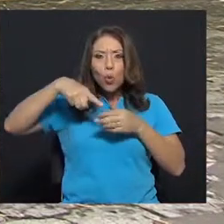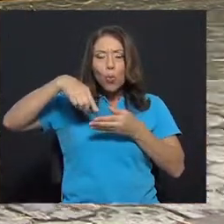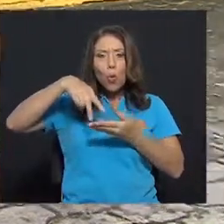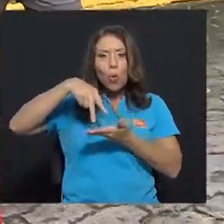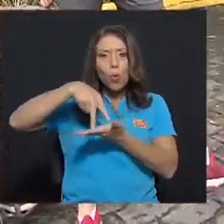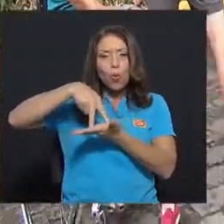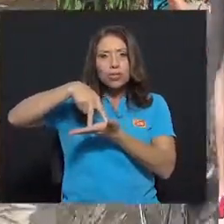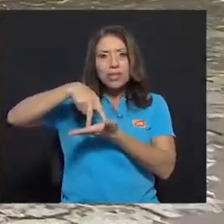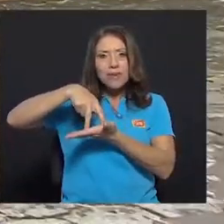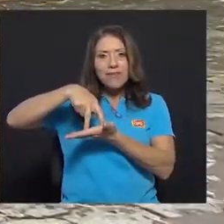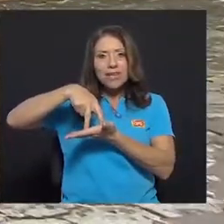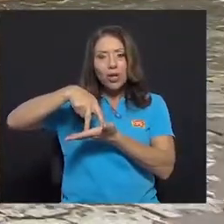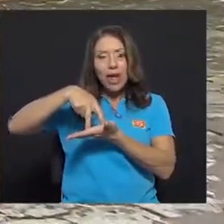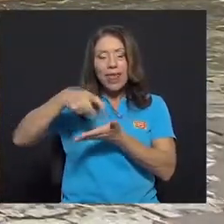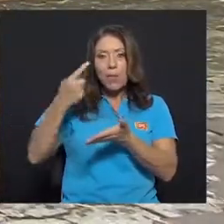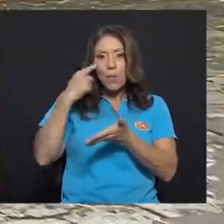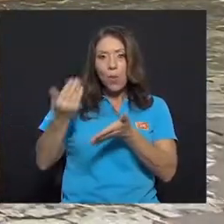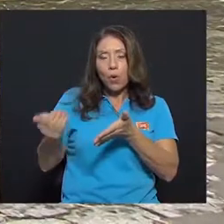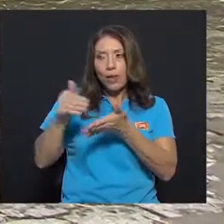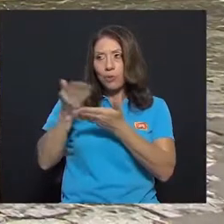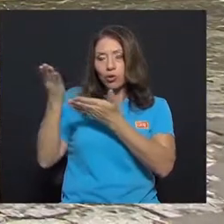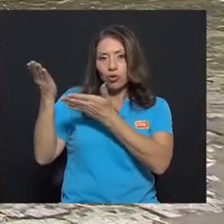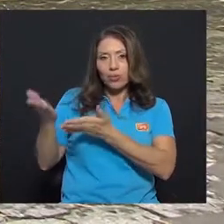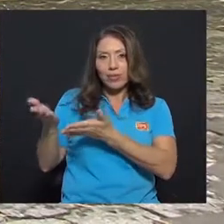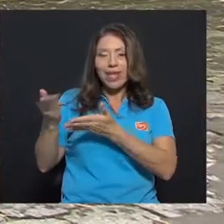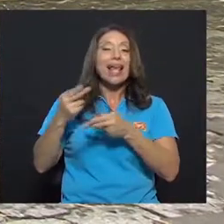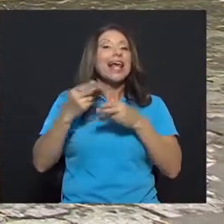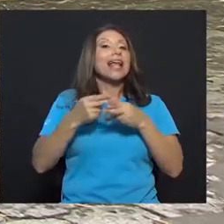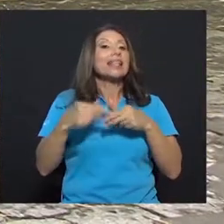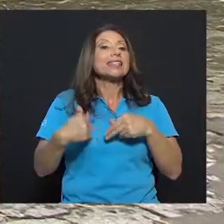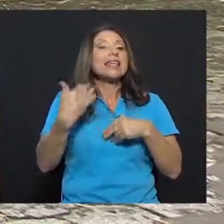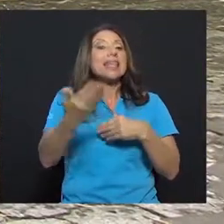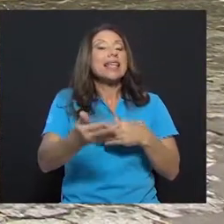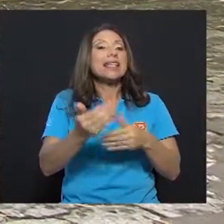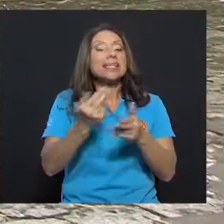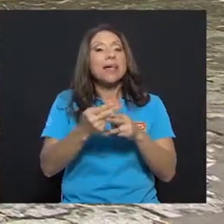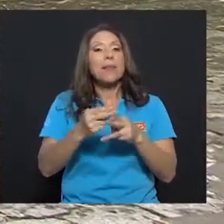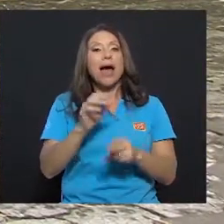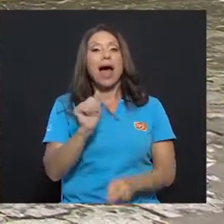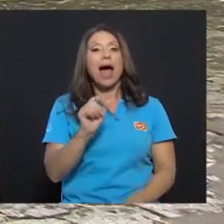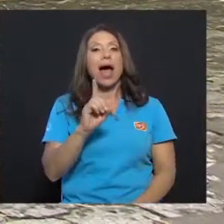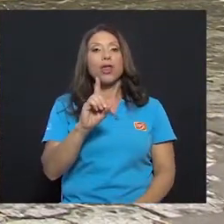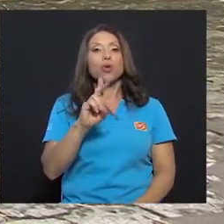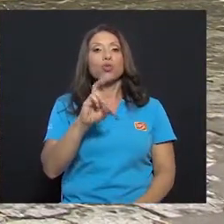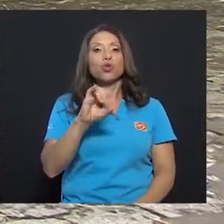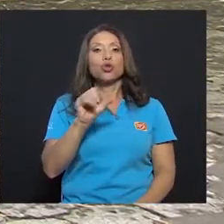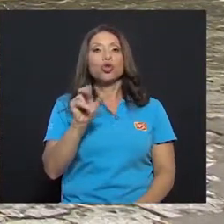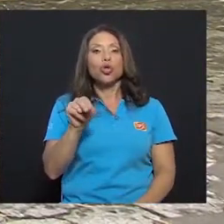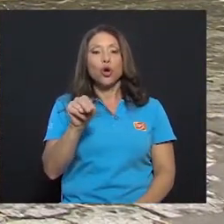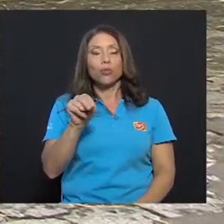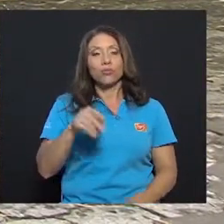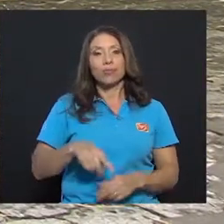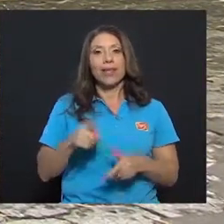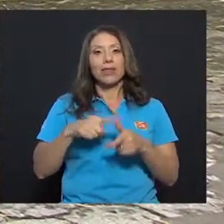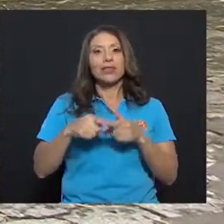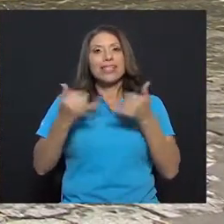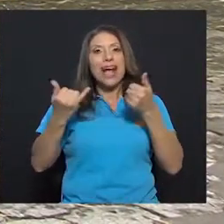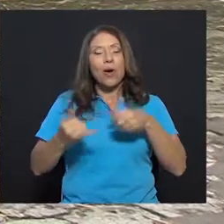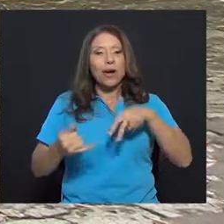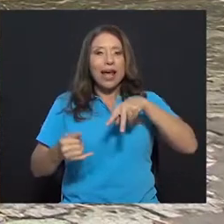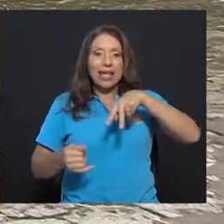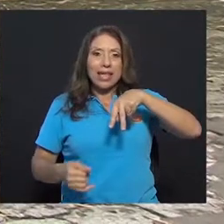Y volvemos. El siguiente ejercicio que vamos a hacer es una aducción de piernas. Entonces, ahora la pierna va hacia adentro. Entonces, igual,